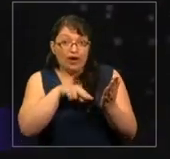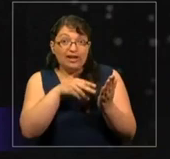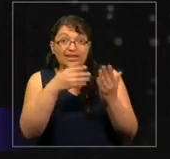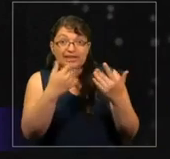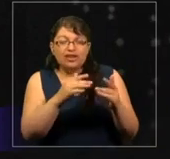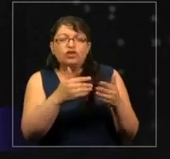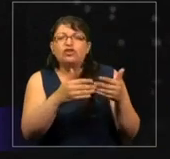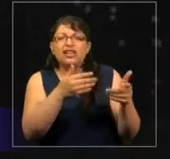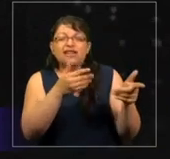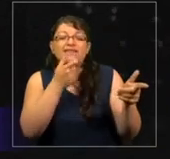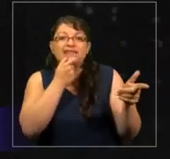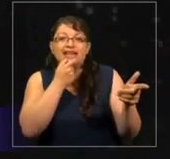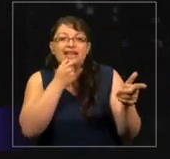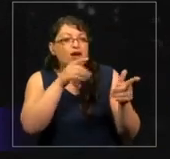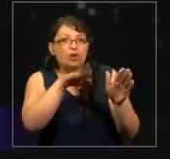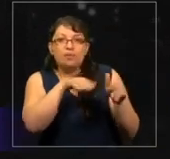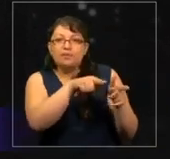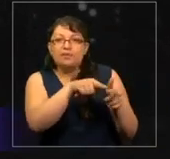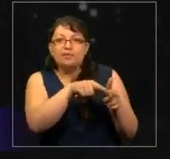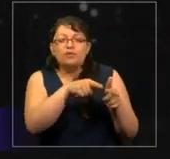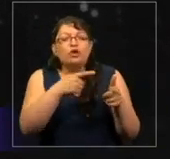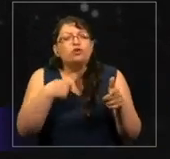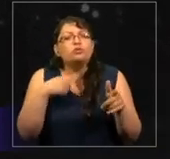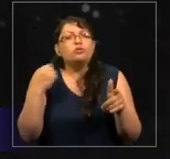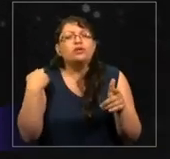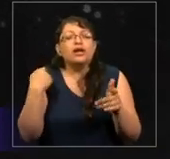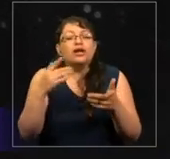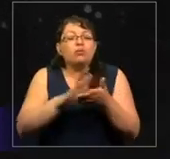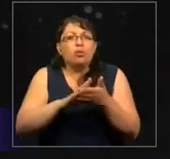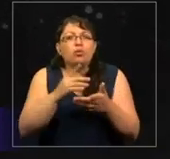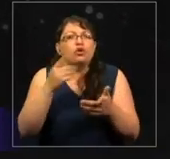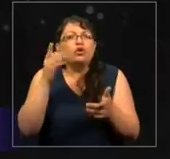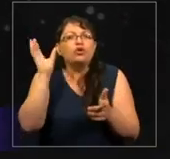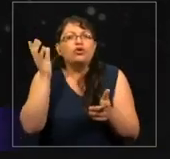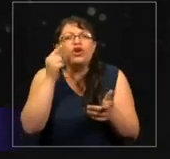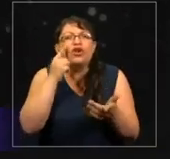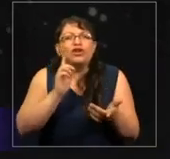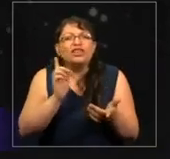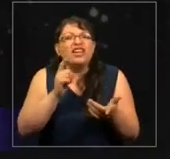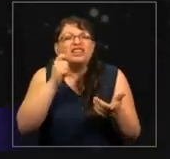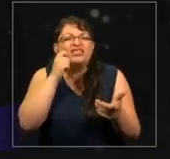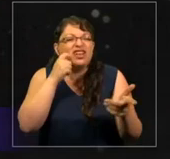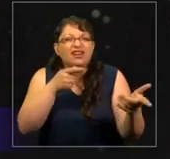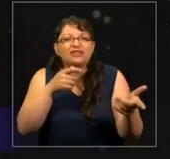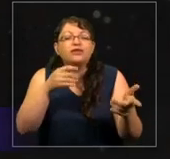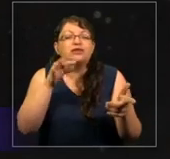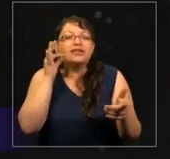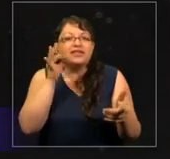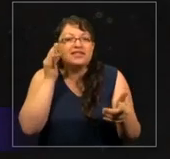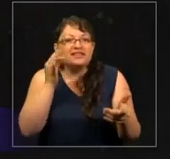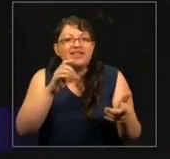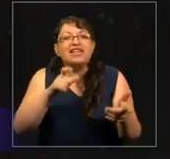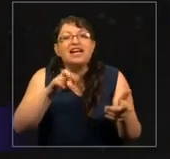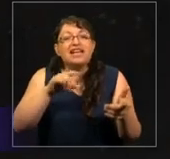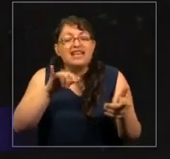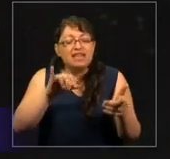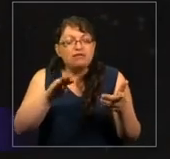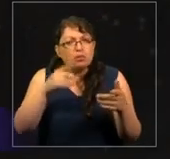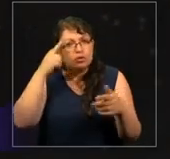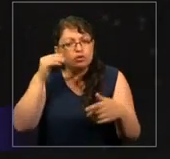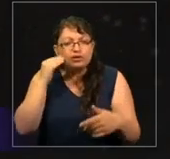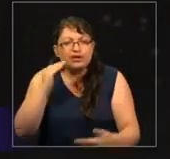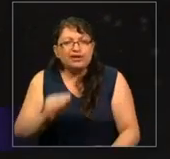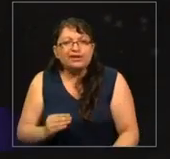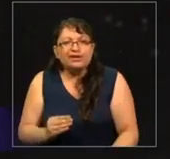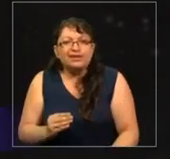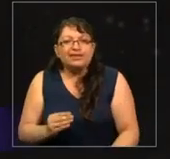que eran británicos, bebían eso. Sin importar de que yo no tenía idea de qué era esa cerveza de jengibre, pero era una niña y